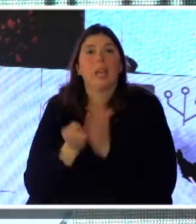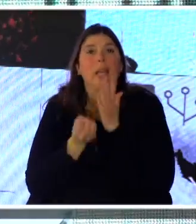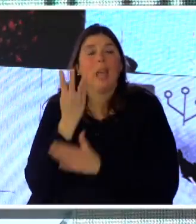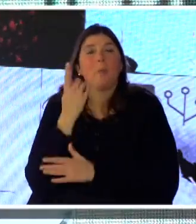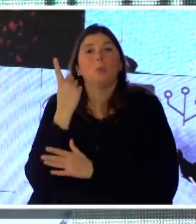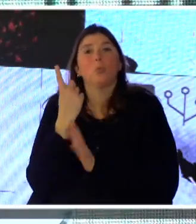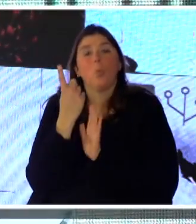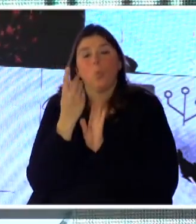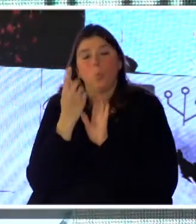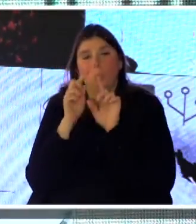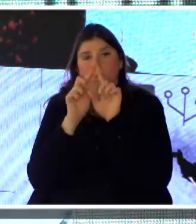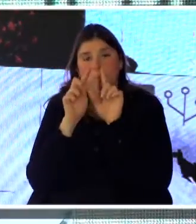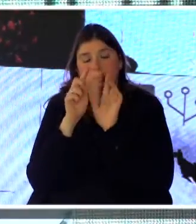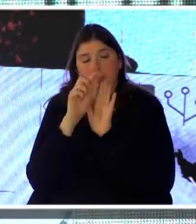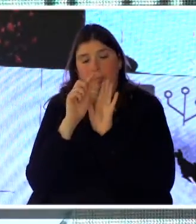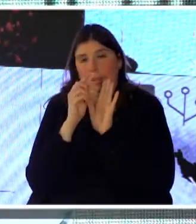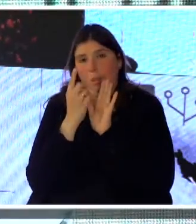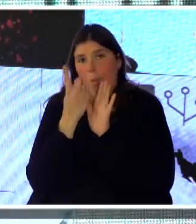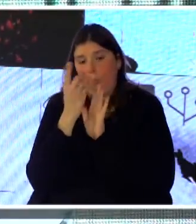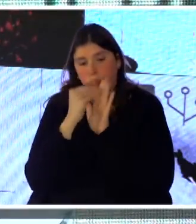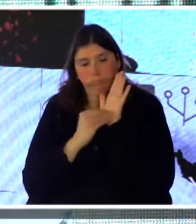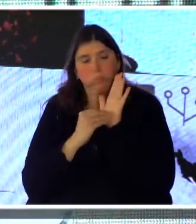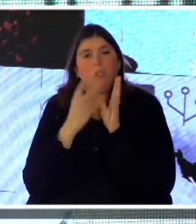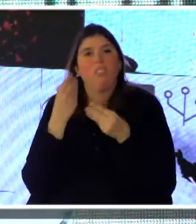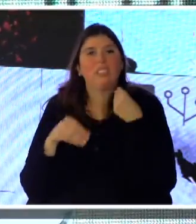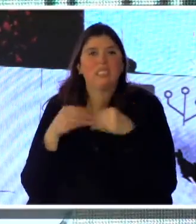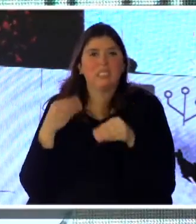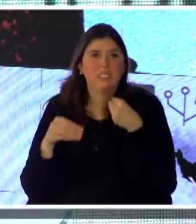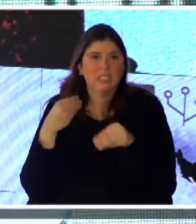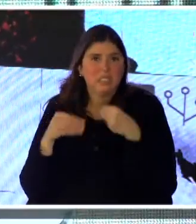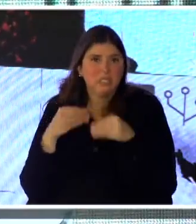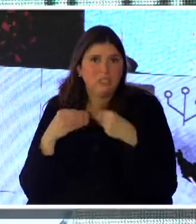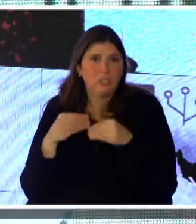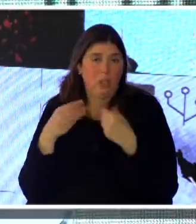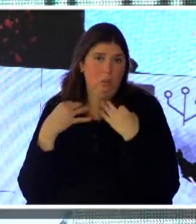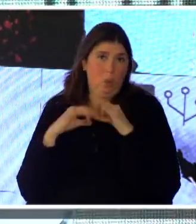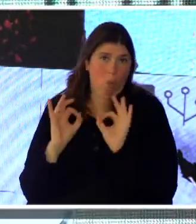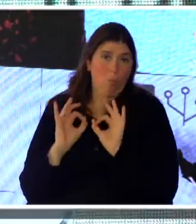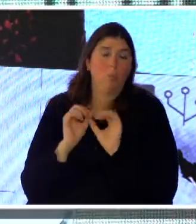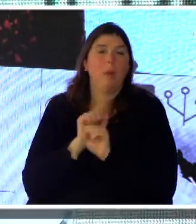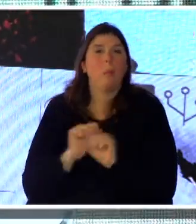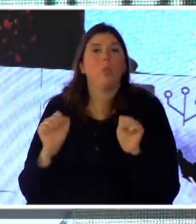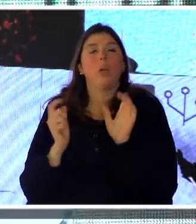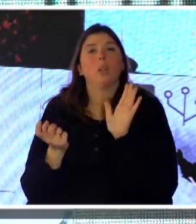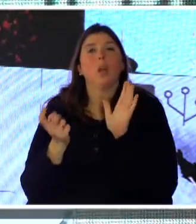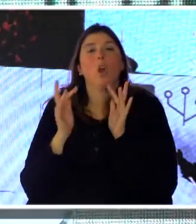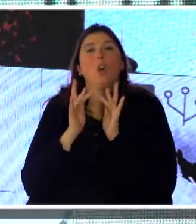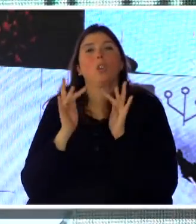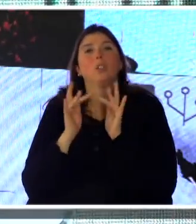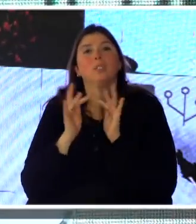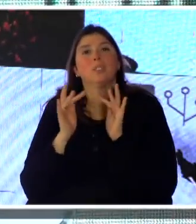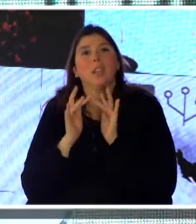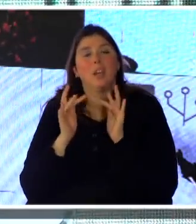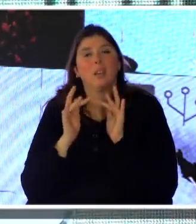transparente, digamos, y flexible para poder conectar el inicio de cualquier trámite con las distintas